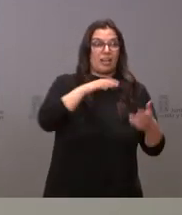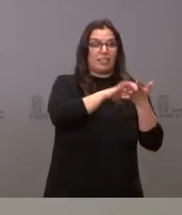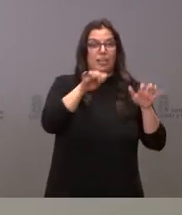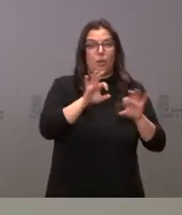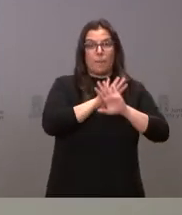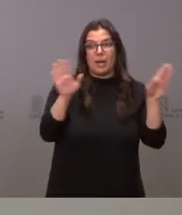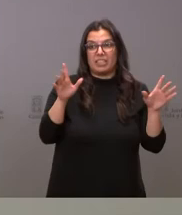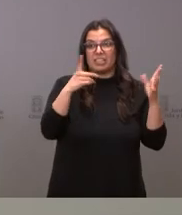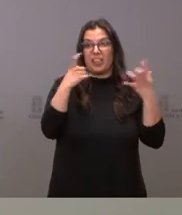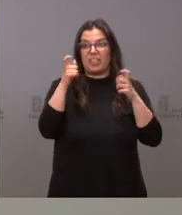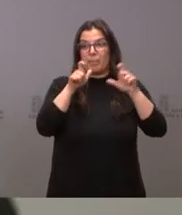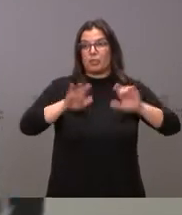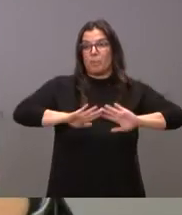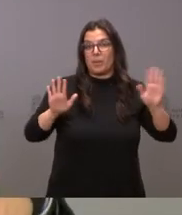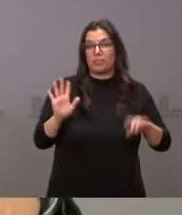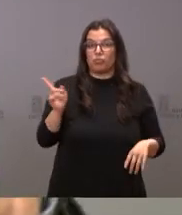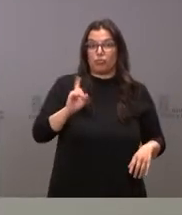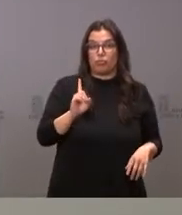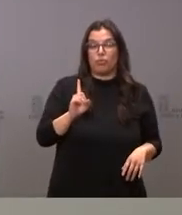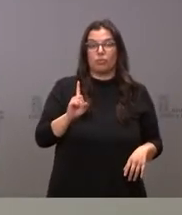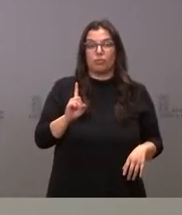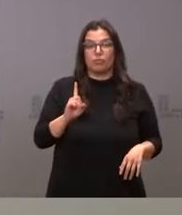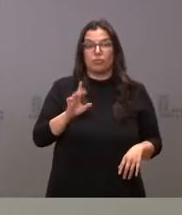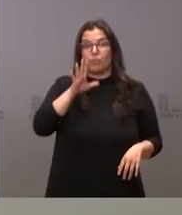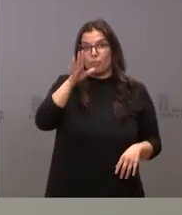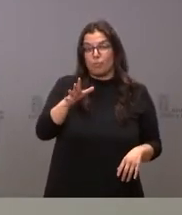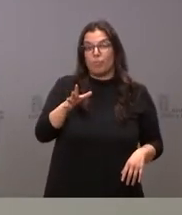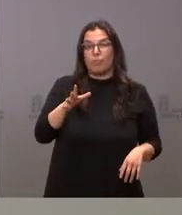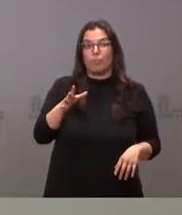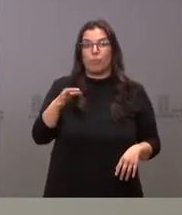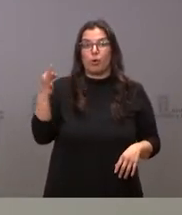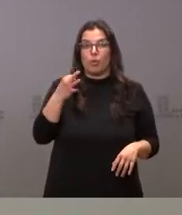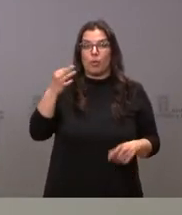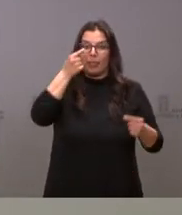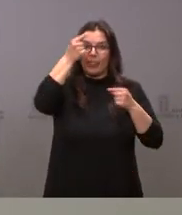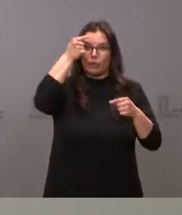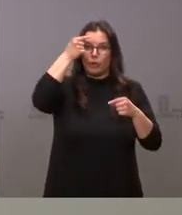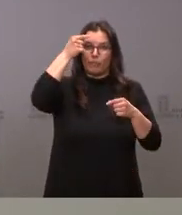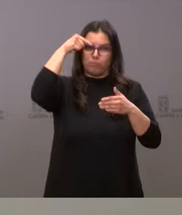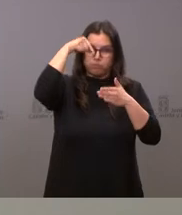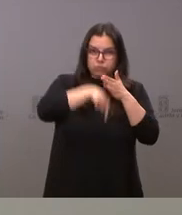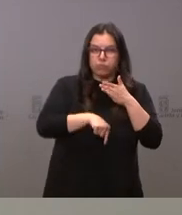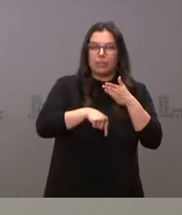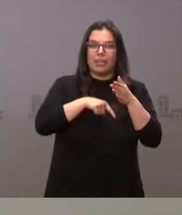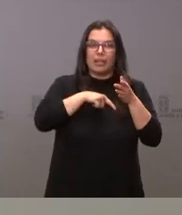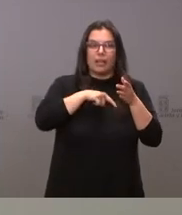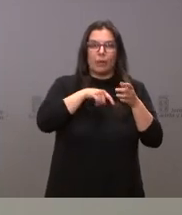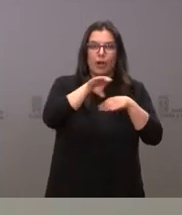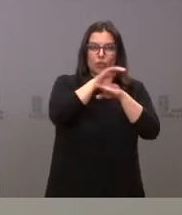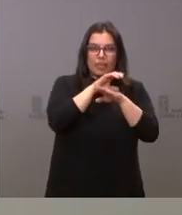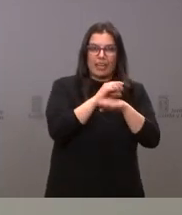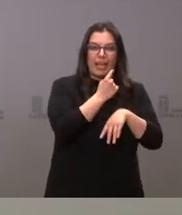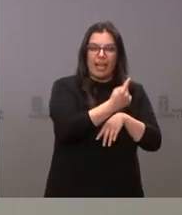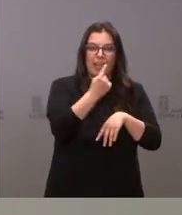personas en lo que tiene que ver la actuación del conjunto de la comunidad, sino datos que tienen que ver con cada una de las consejerías